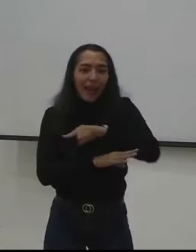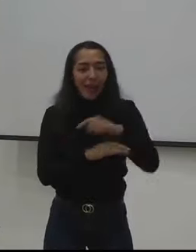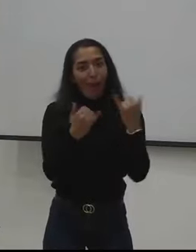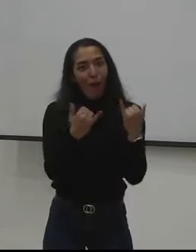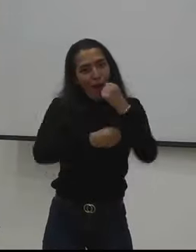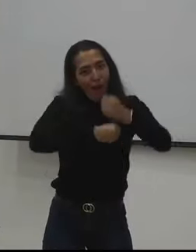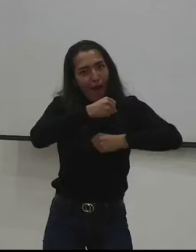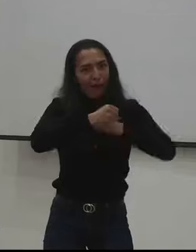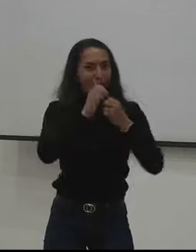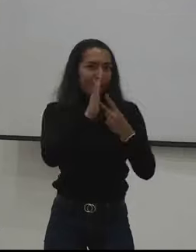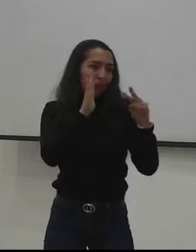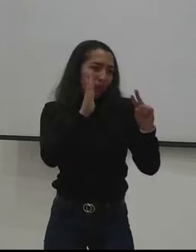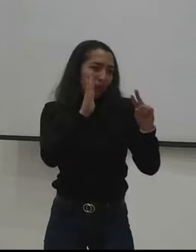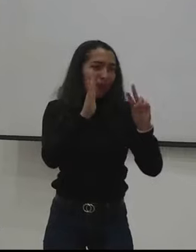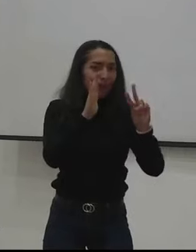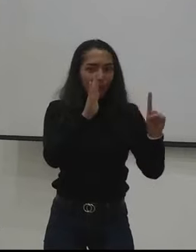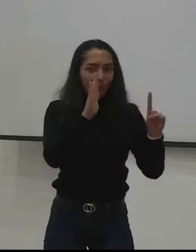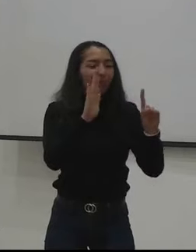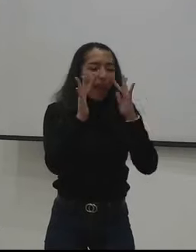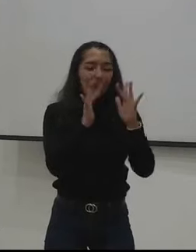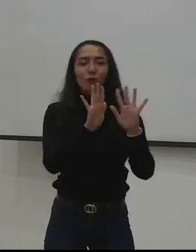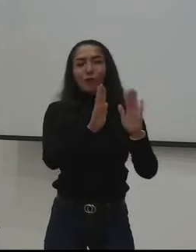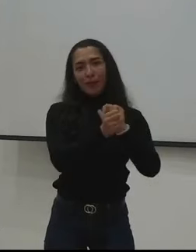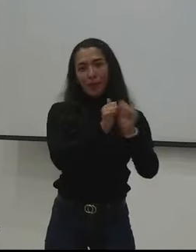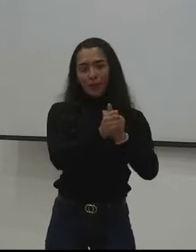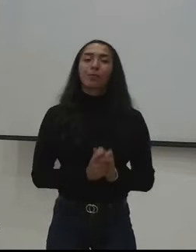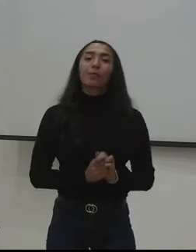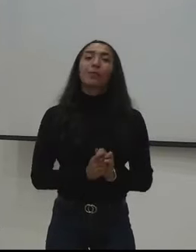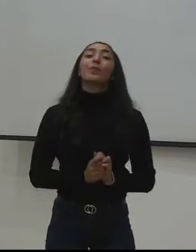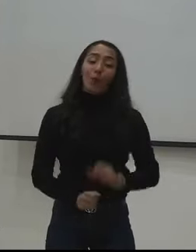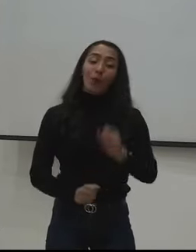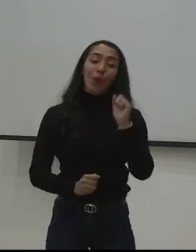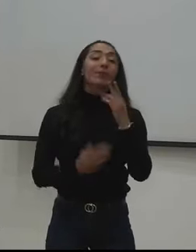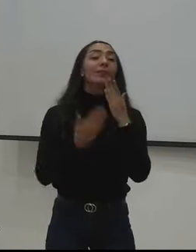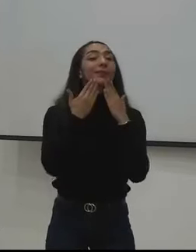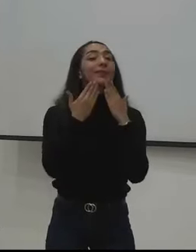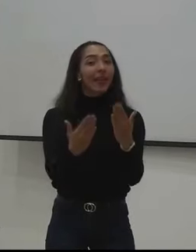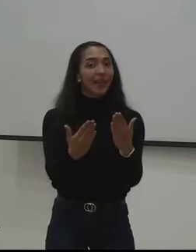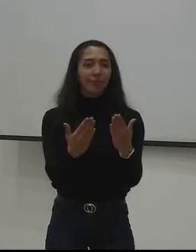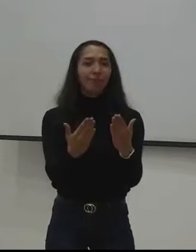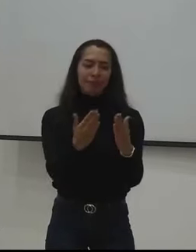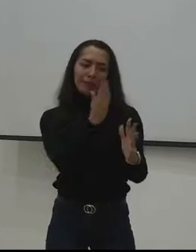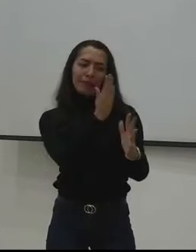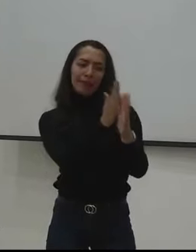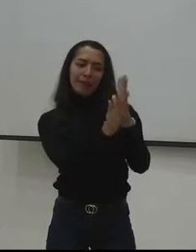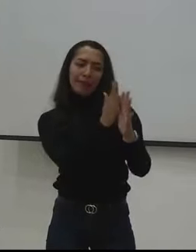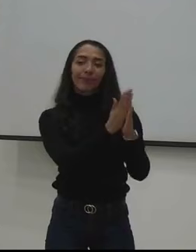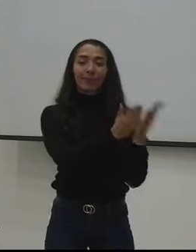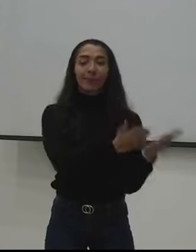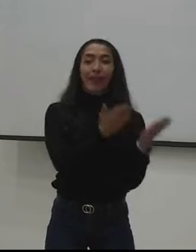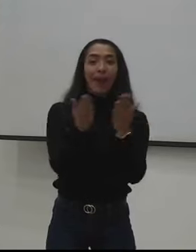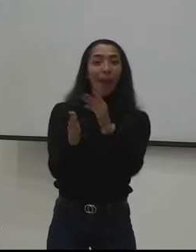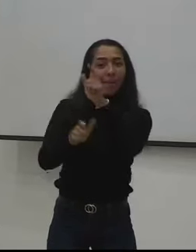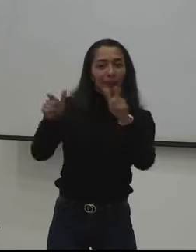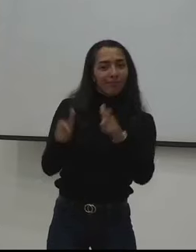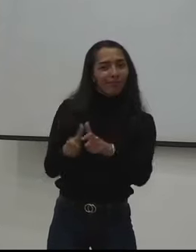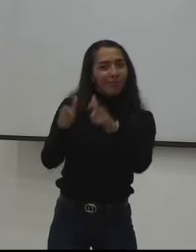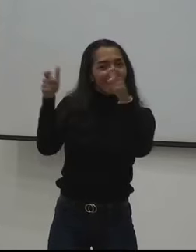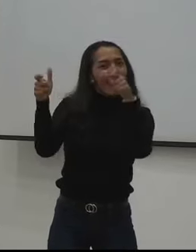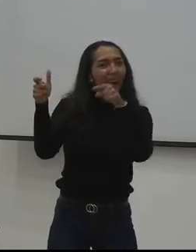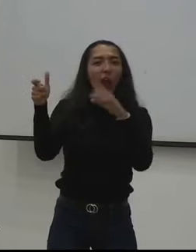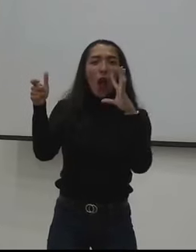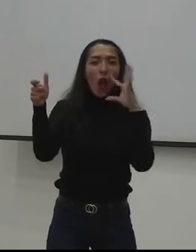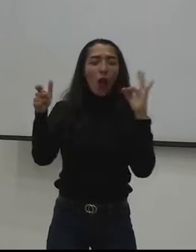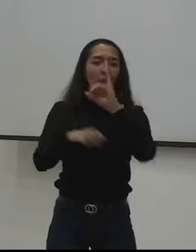Muchas gracias, presidente Baltasar Medina, del Comité Olímpico Colombiano. Saludamos de manera muy especial a los honorables congresistas Juan